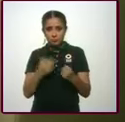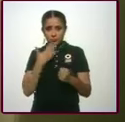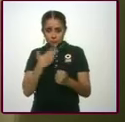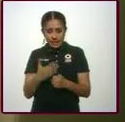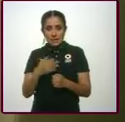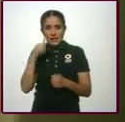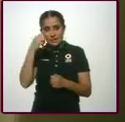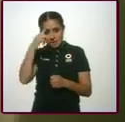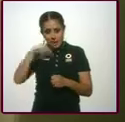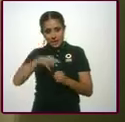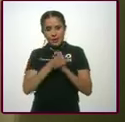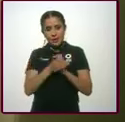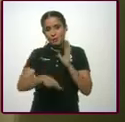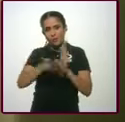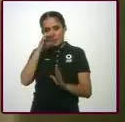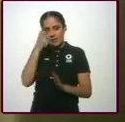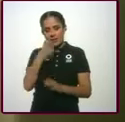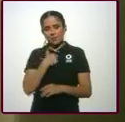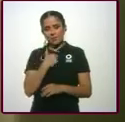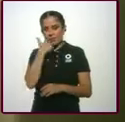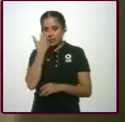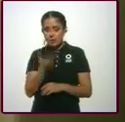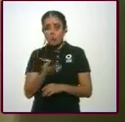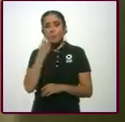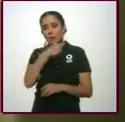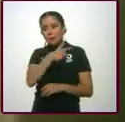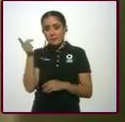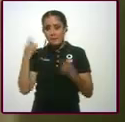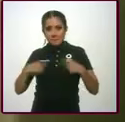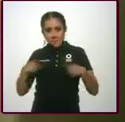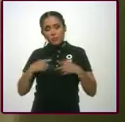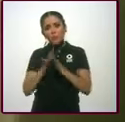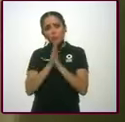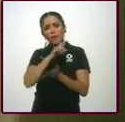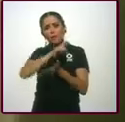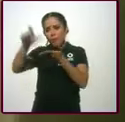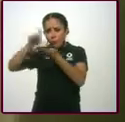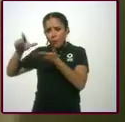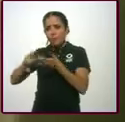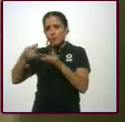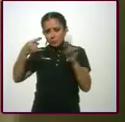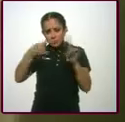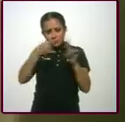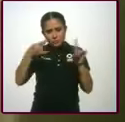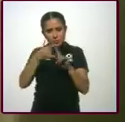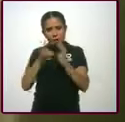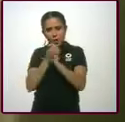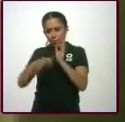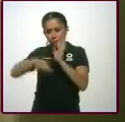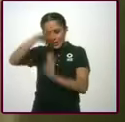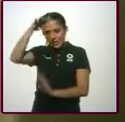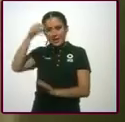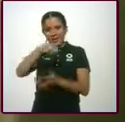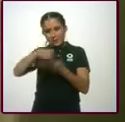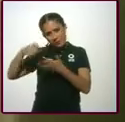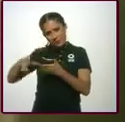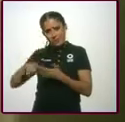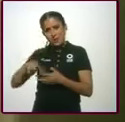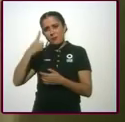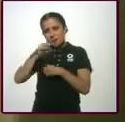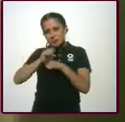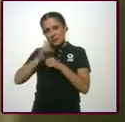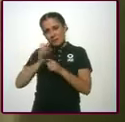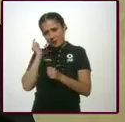Y para esto, obviamente, es necesario que la gente, pues, compre un cachito de... De lotería. lotería a la semana.